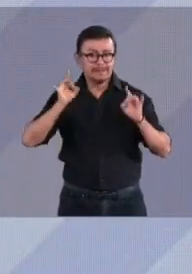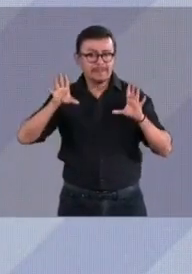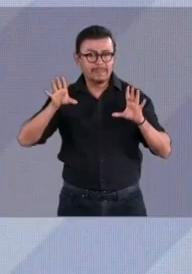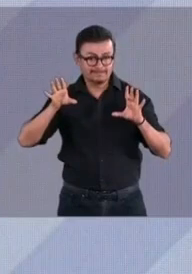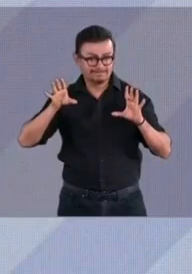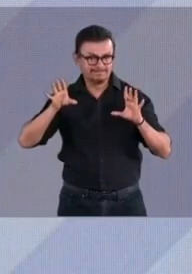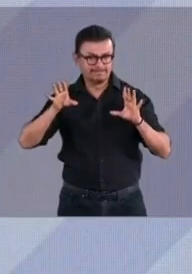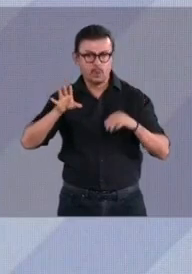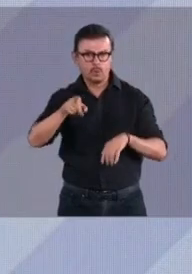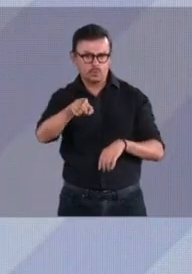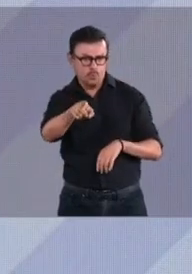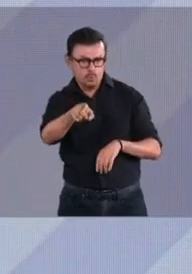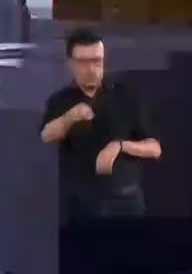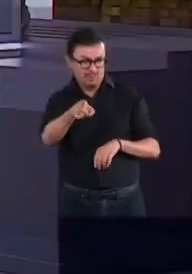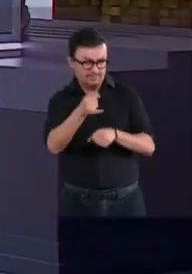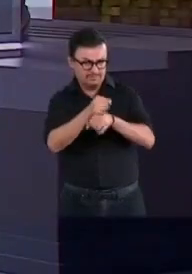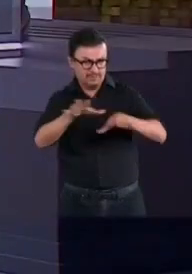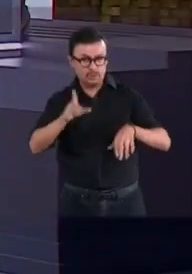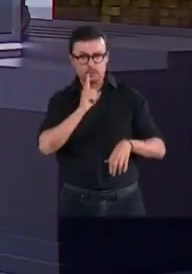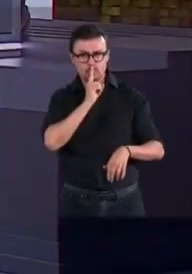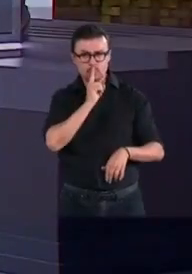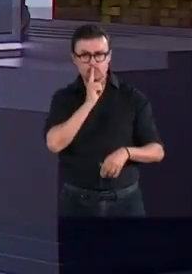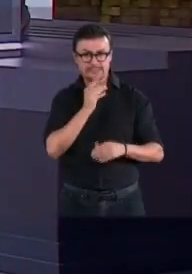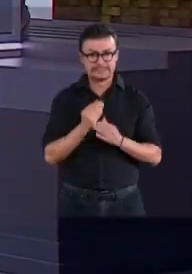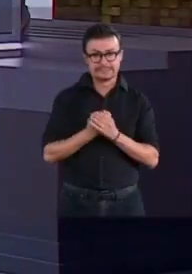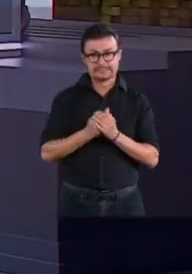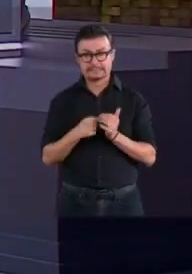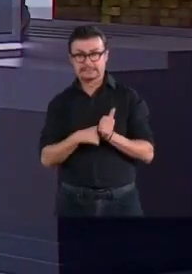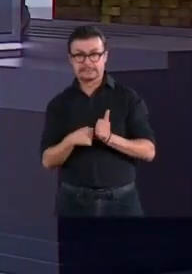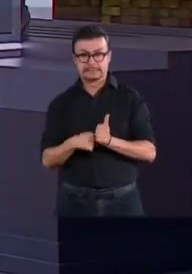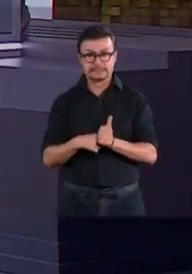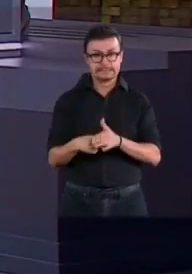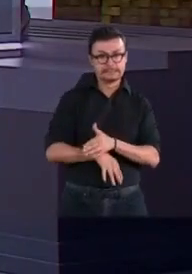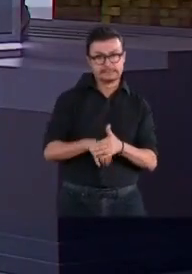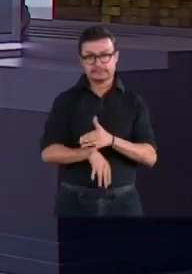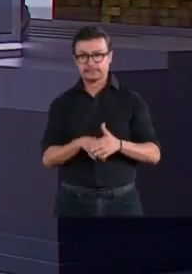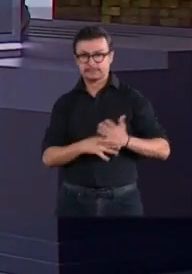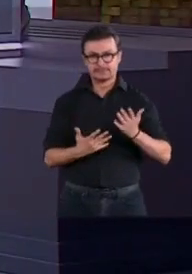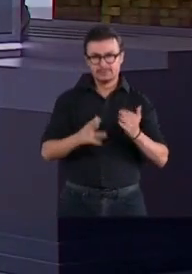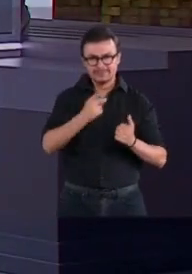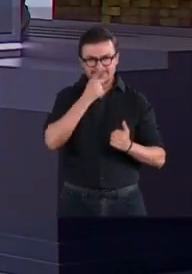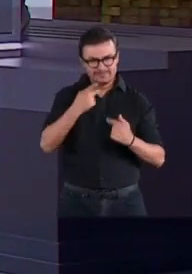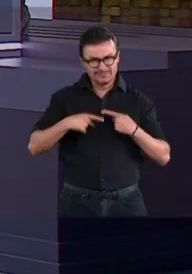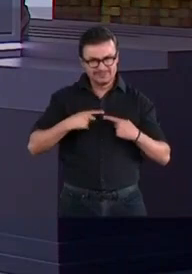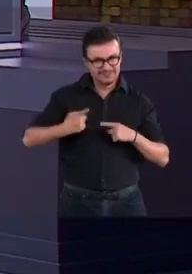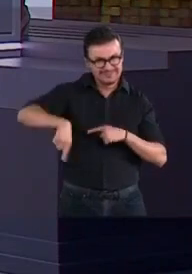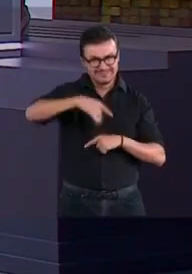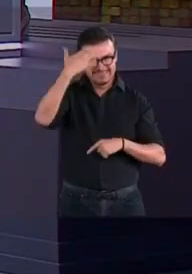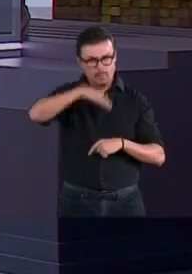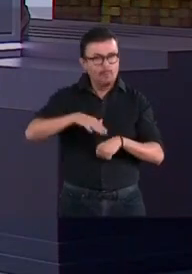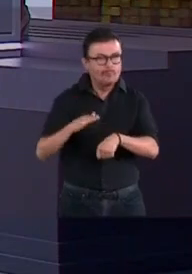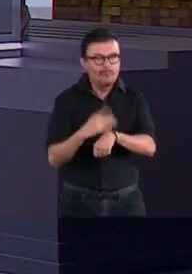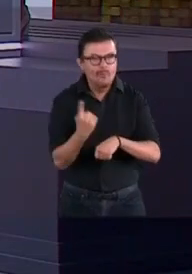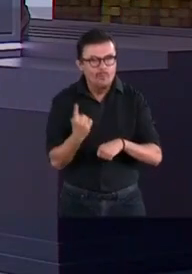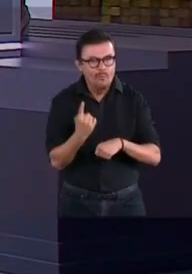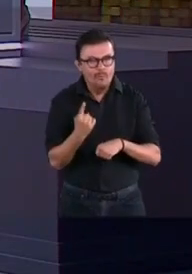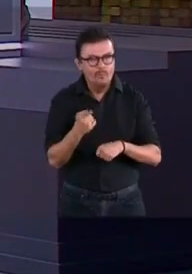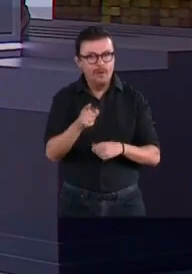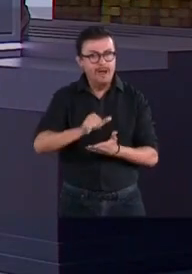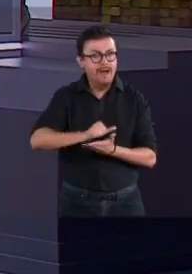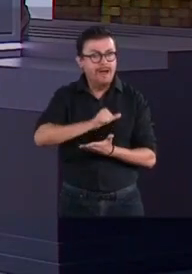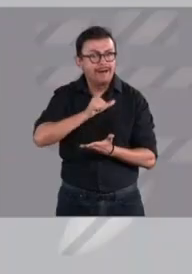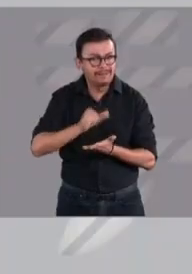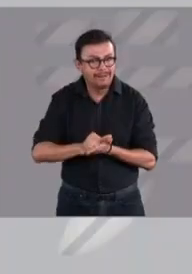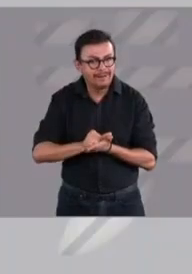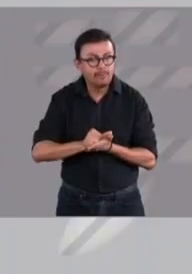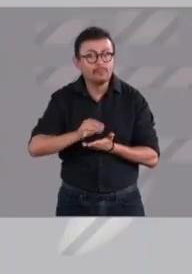dedicado a esconder los homicidios, para que no se sepa por qué las actas de defunción que no tienen causa